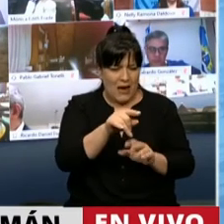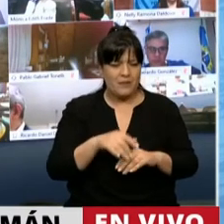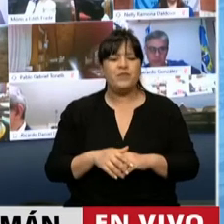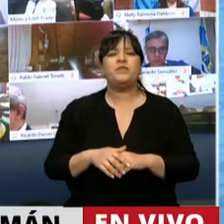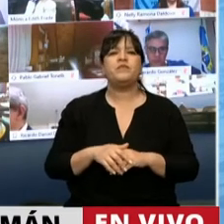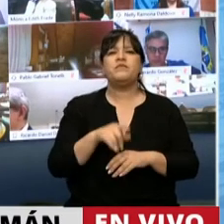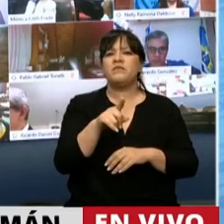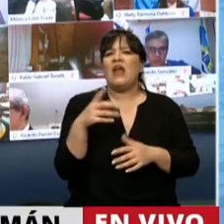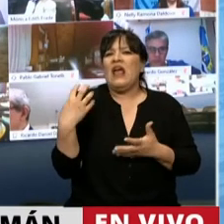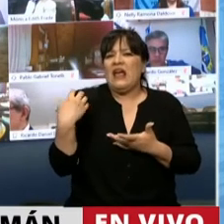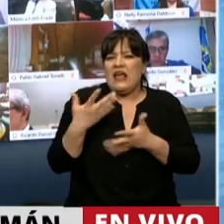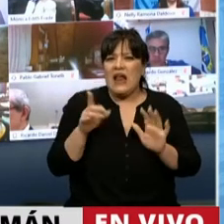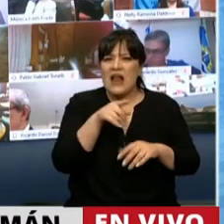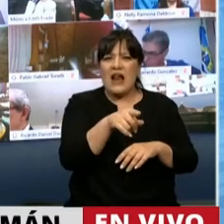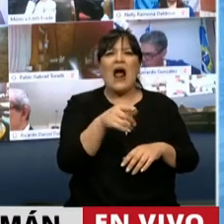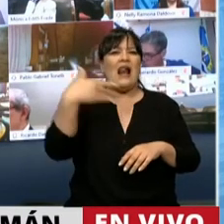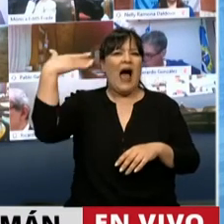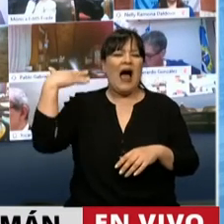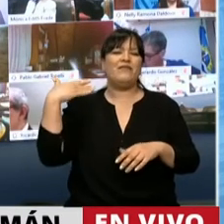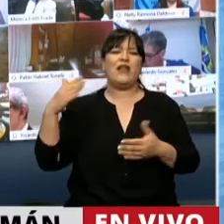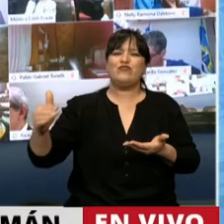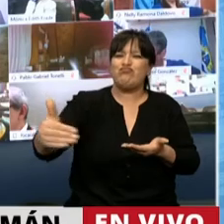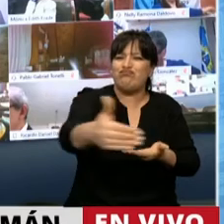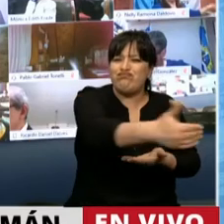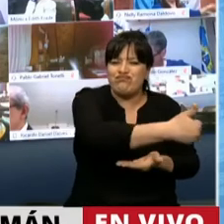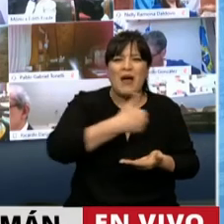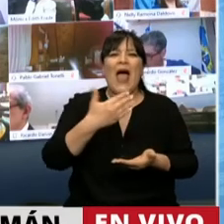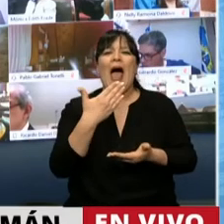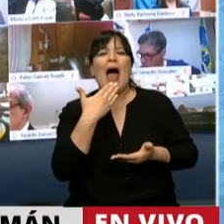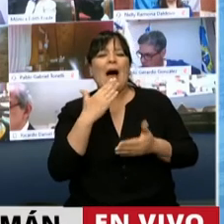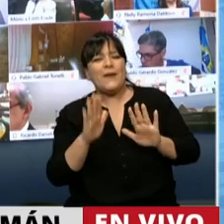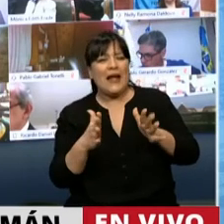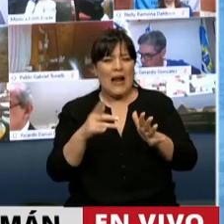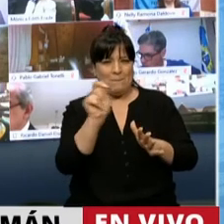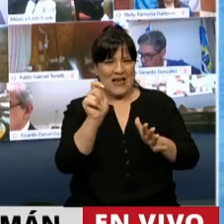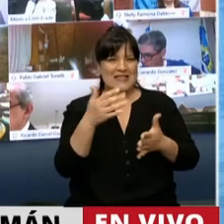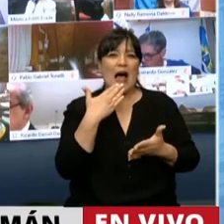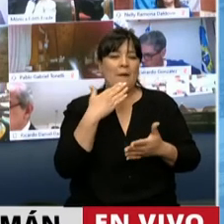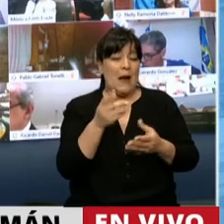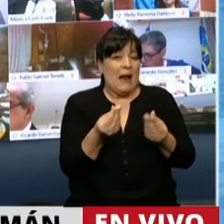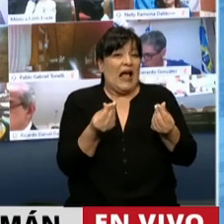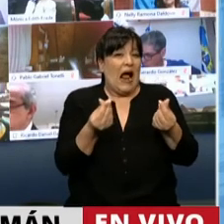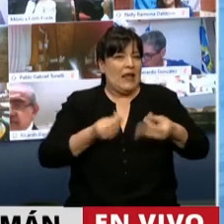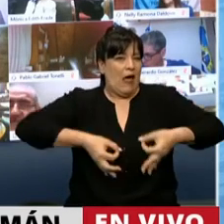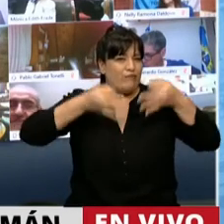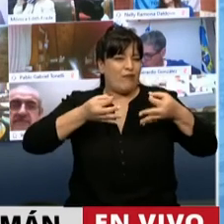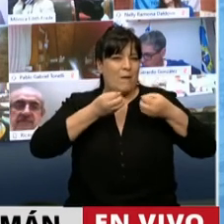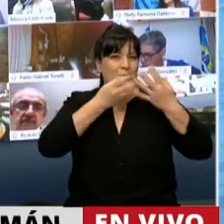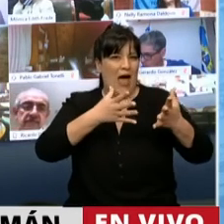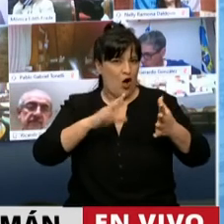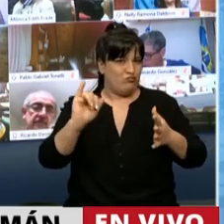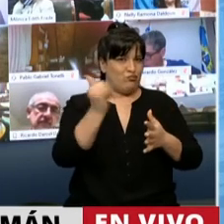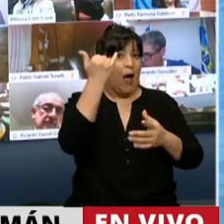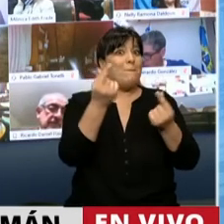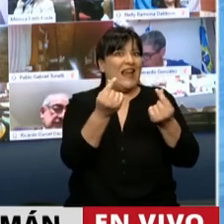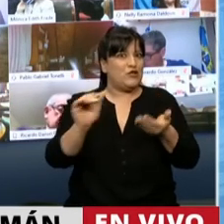generalmente se solía cosechar en abril, que son las de mejor calidad y las de mejor